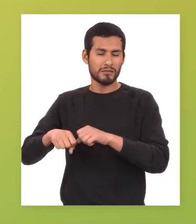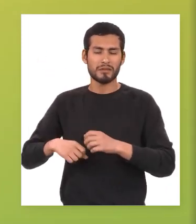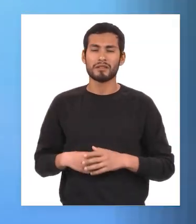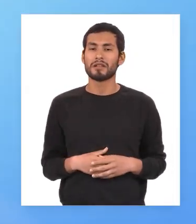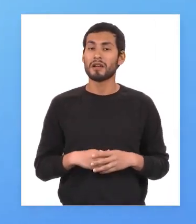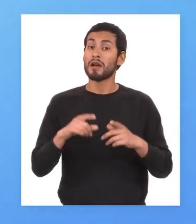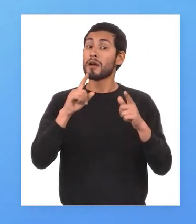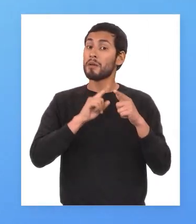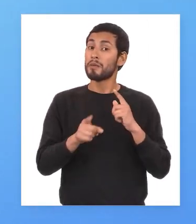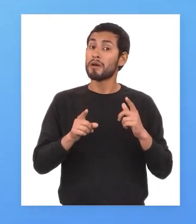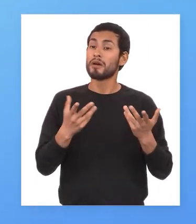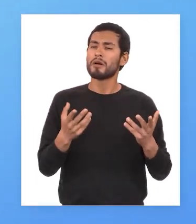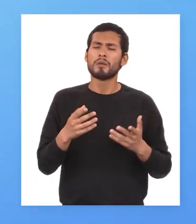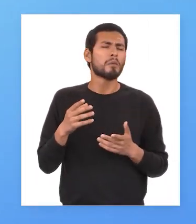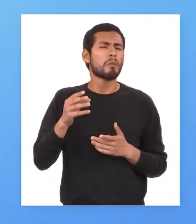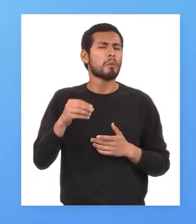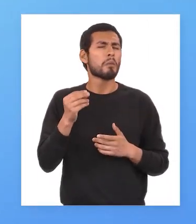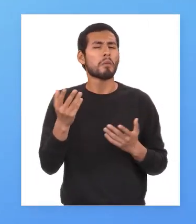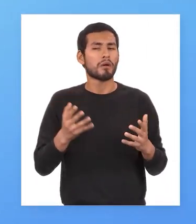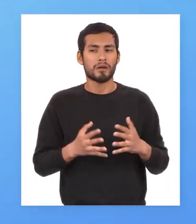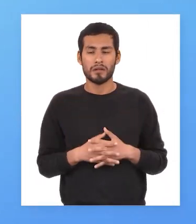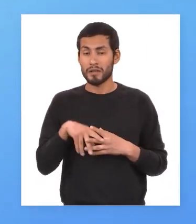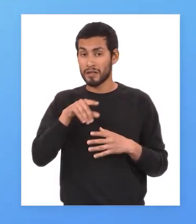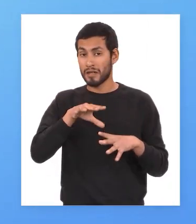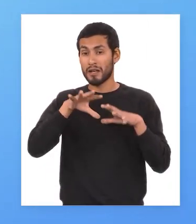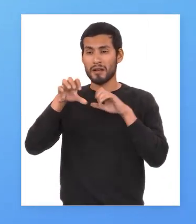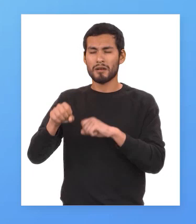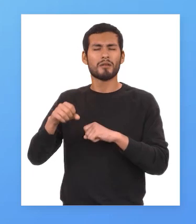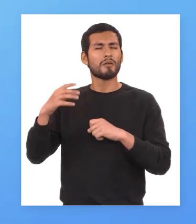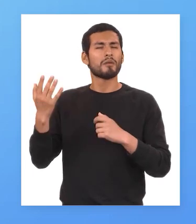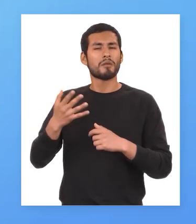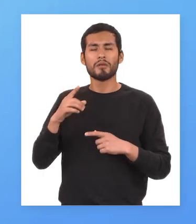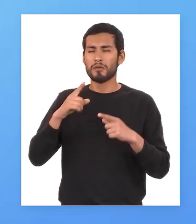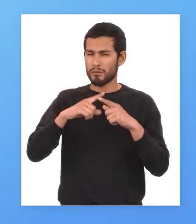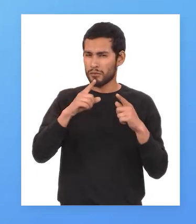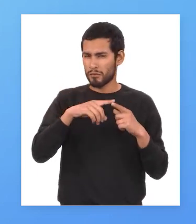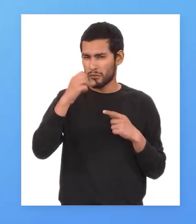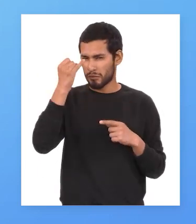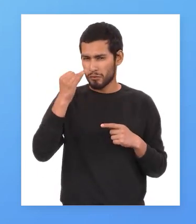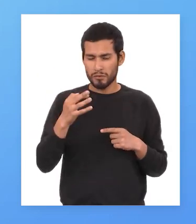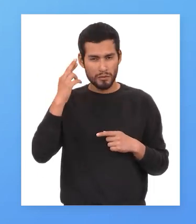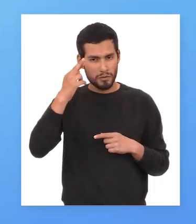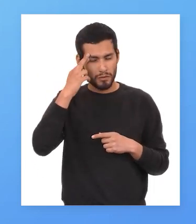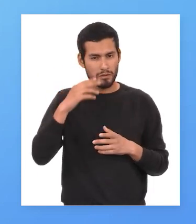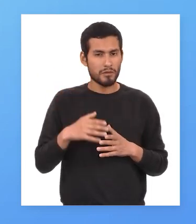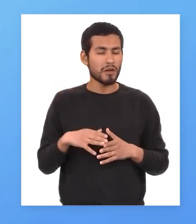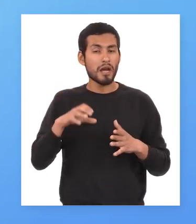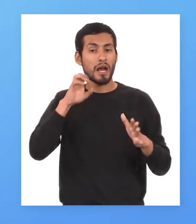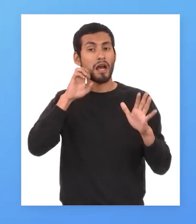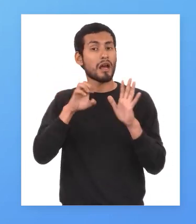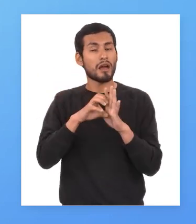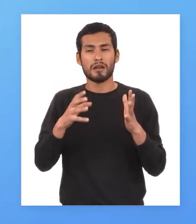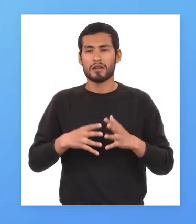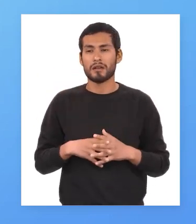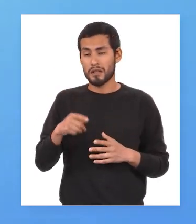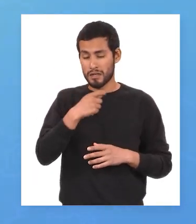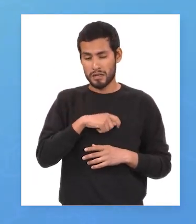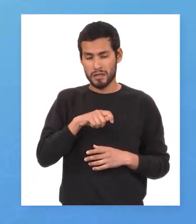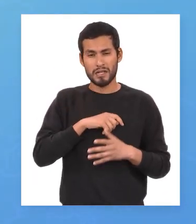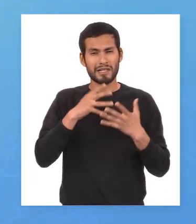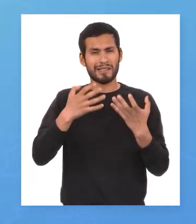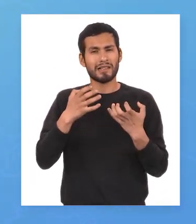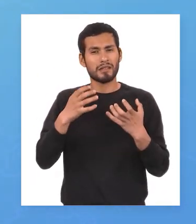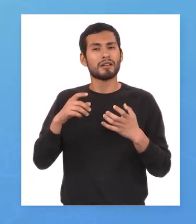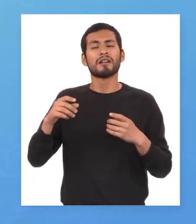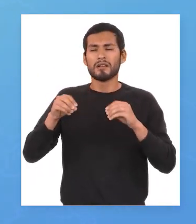pero todo tenían por qué esta conquista fue motivada por distintas razones por ejemplo españa